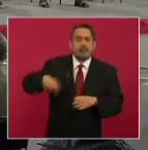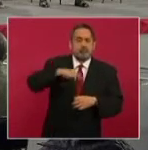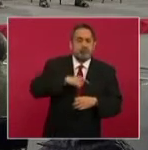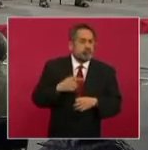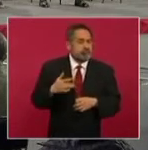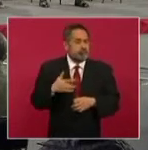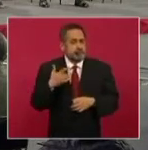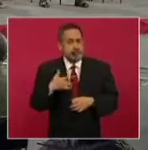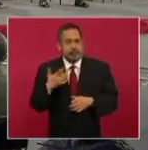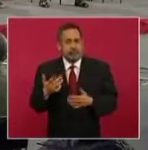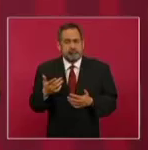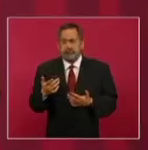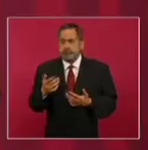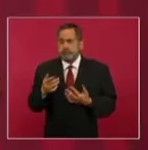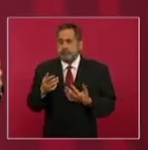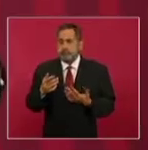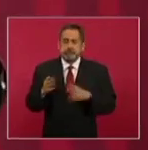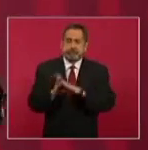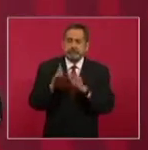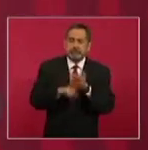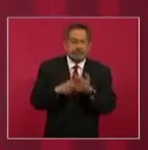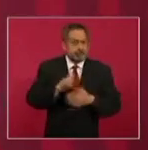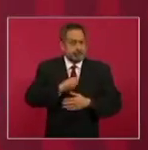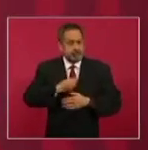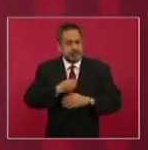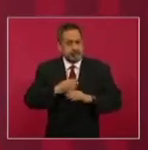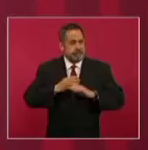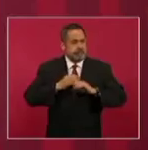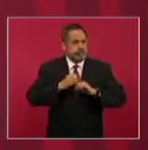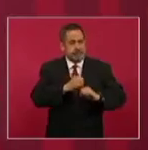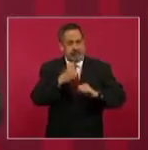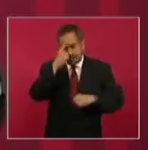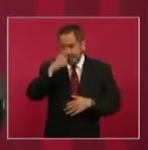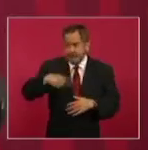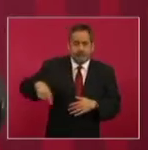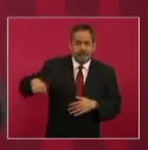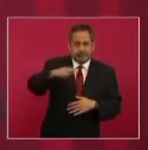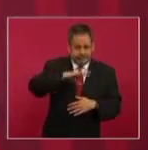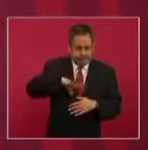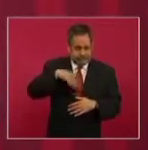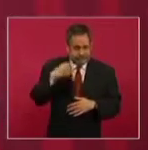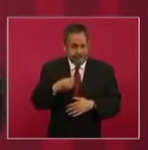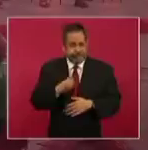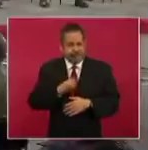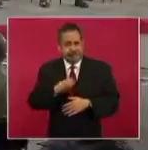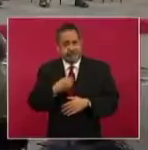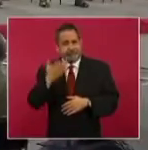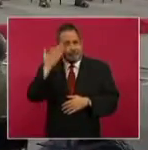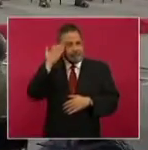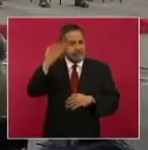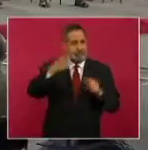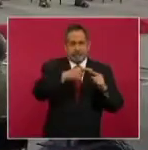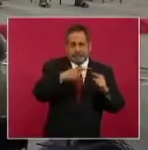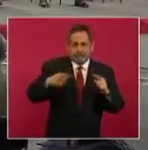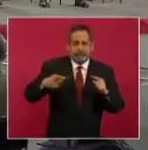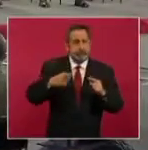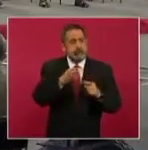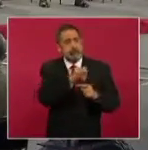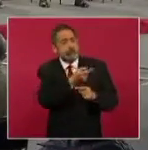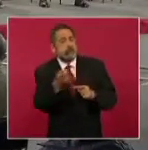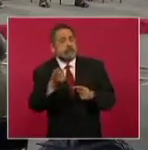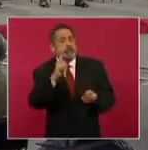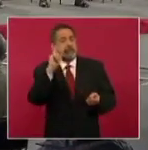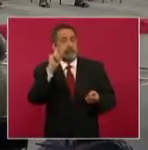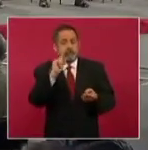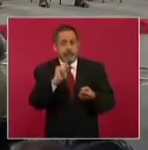de ánimo, que también es importantísimo, sino la capacidad de las sociedades de resistir periodos de reducción de su